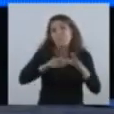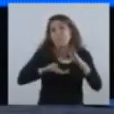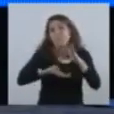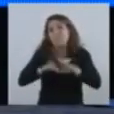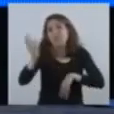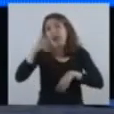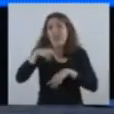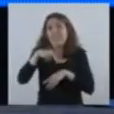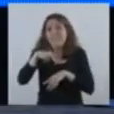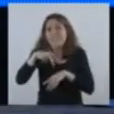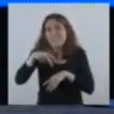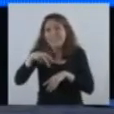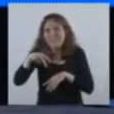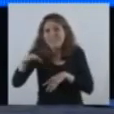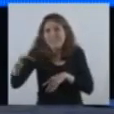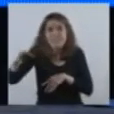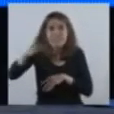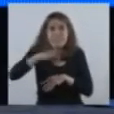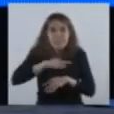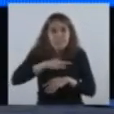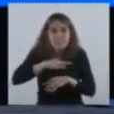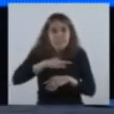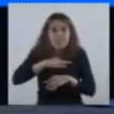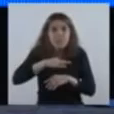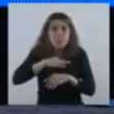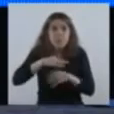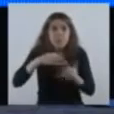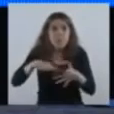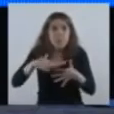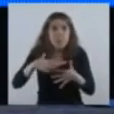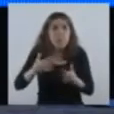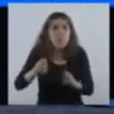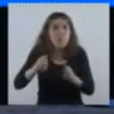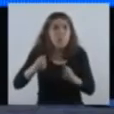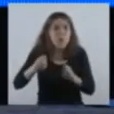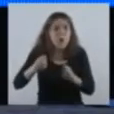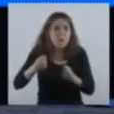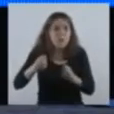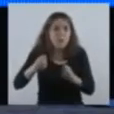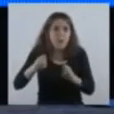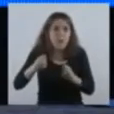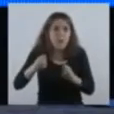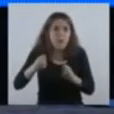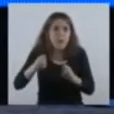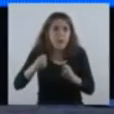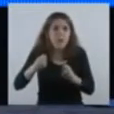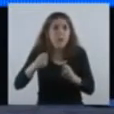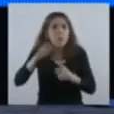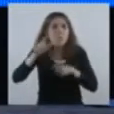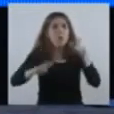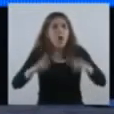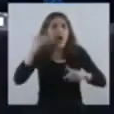indolente con los adultos mayores.